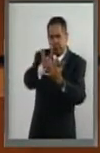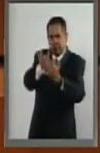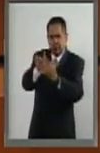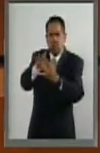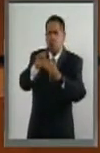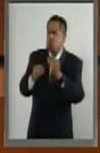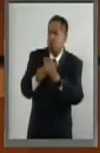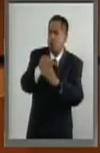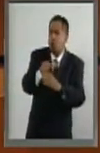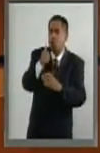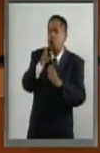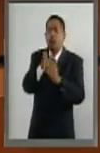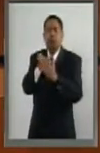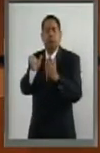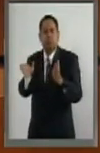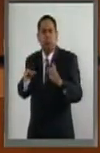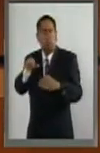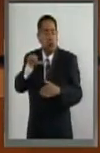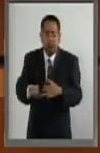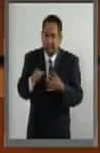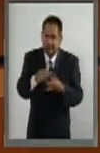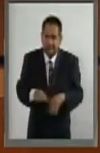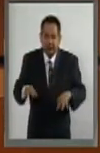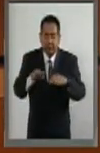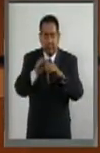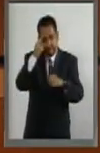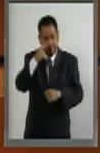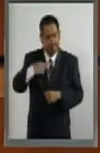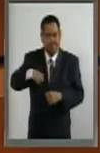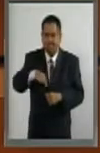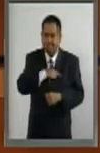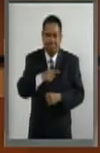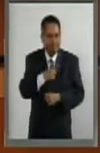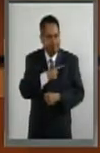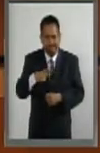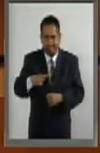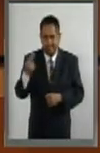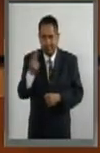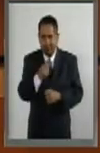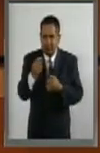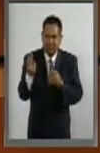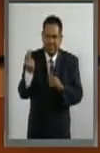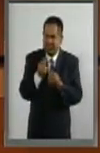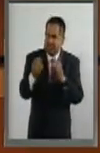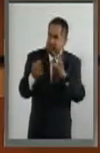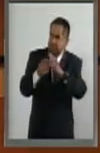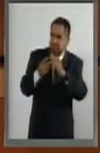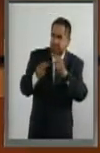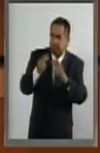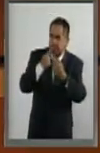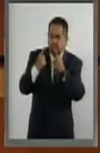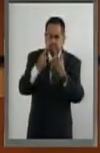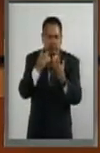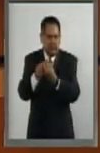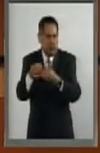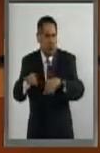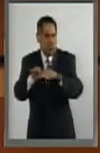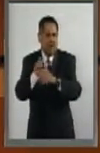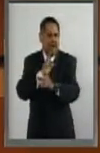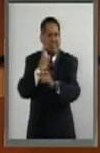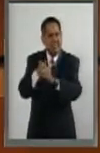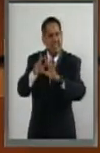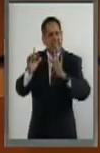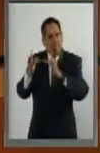nuevos horizontes, hoy más que nunca para nosotros debe ser una negociación sumamente importante.